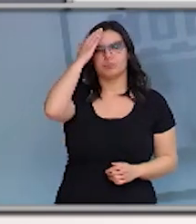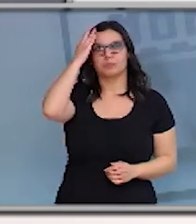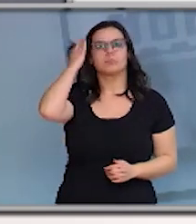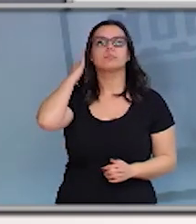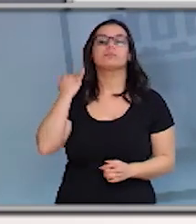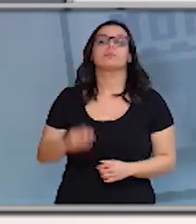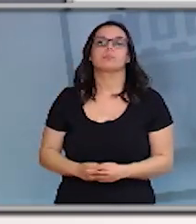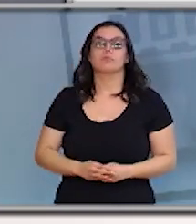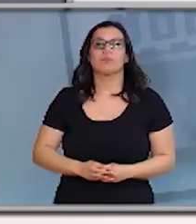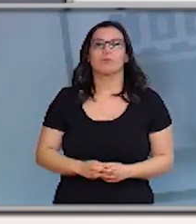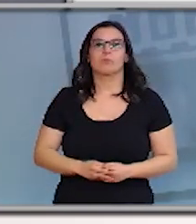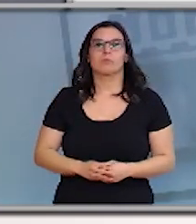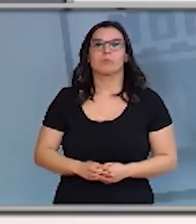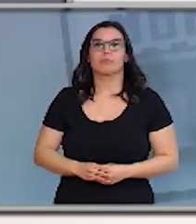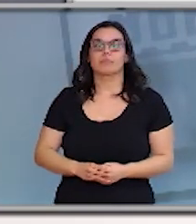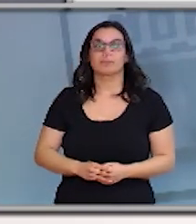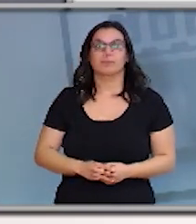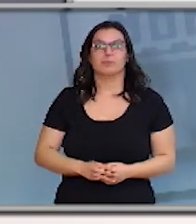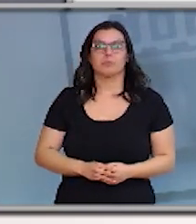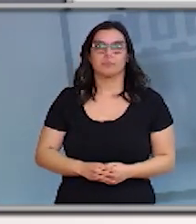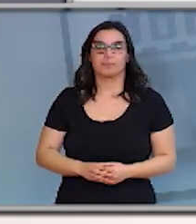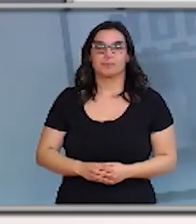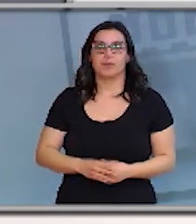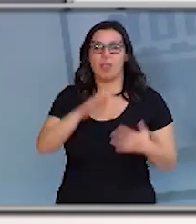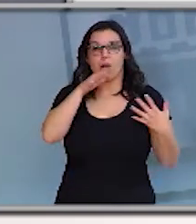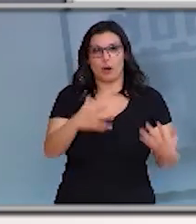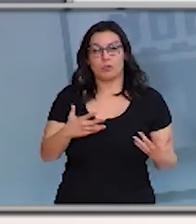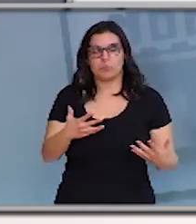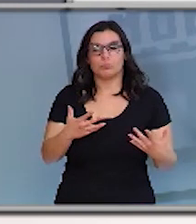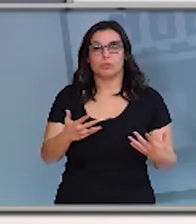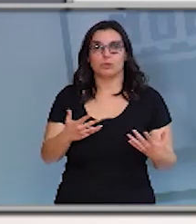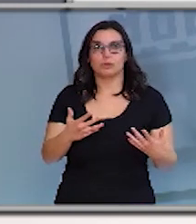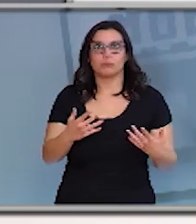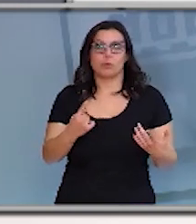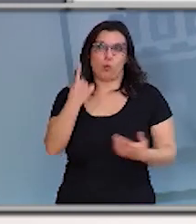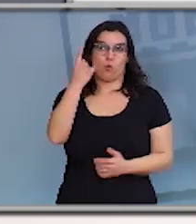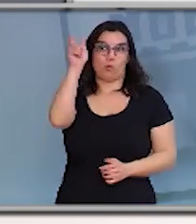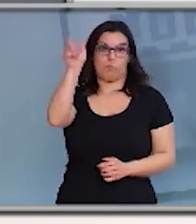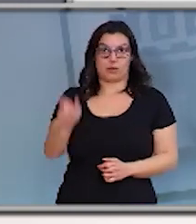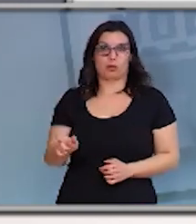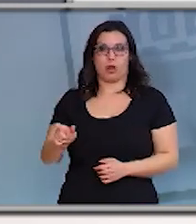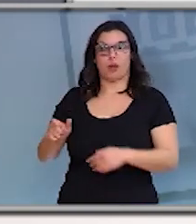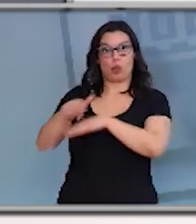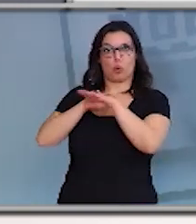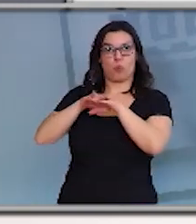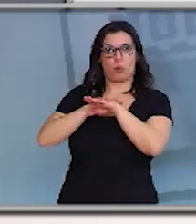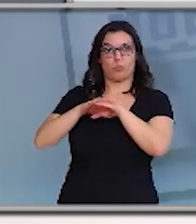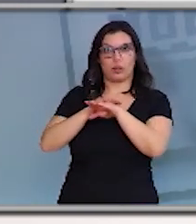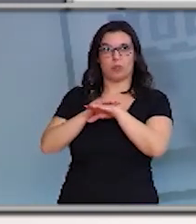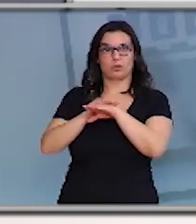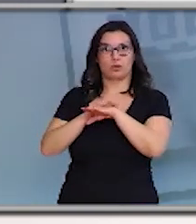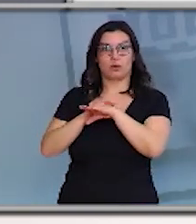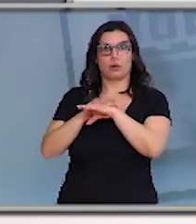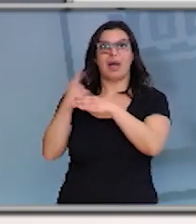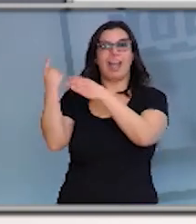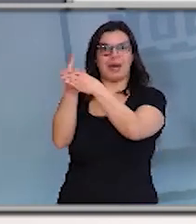Nosotros, lo que tenemos é, ahora mesmo, hai unha persona del Gobierno que está en aislamiento,